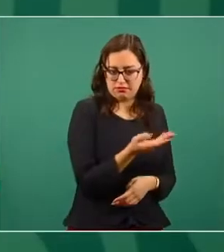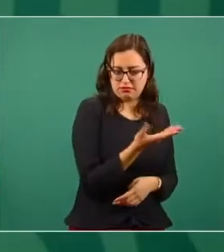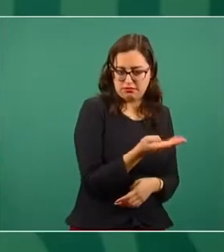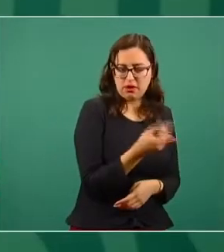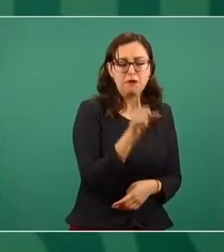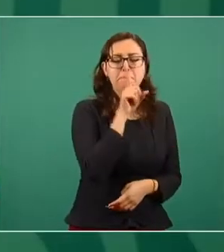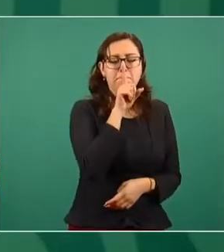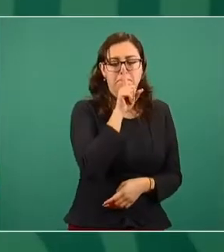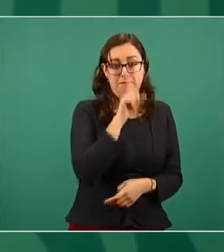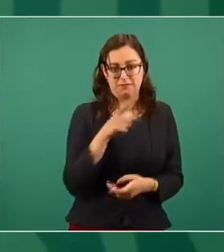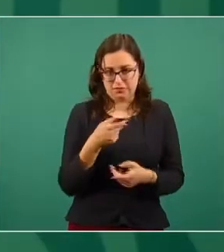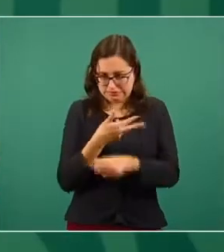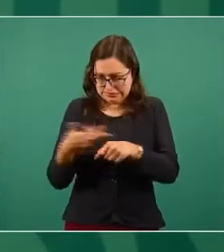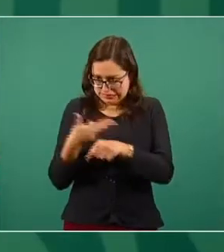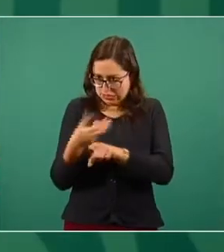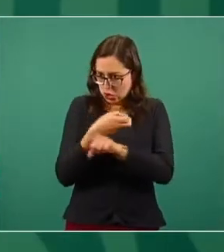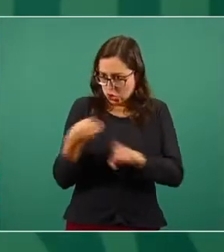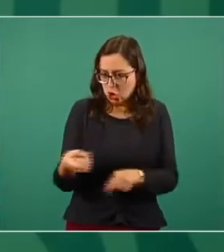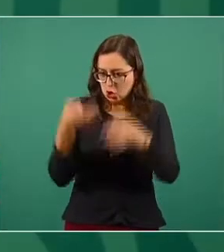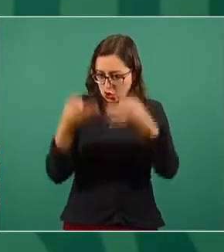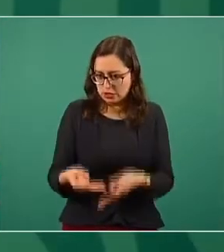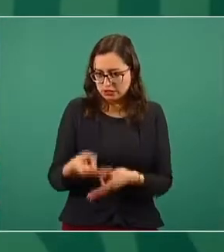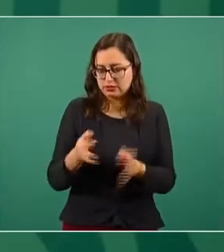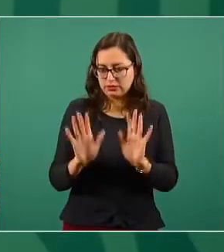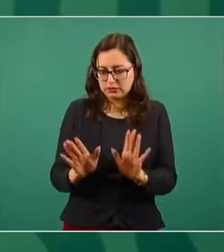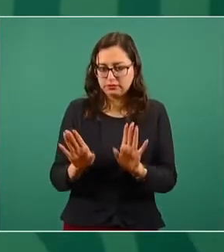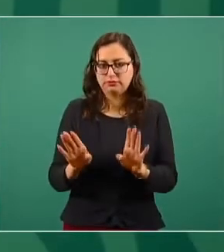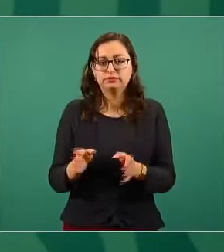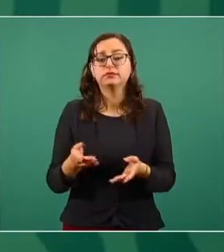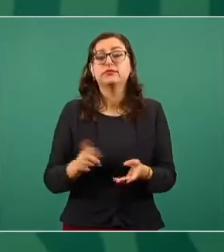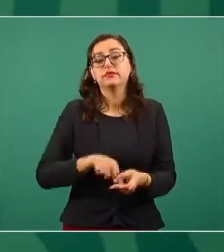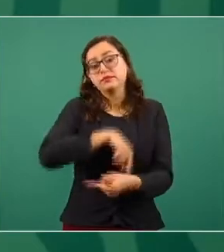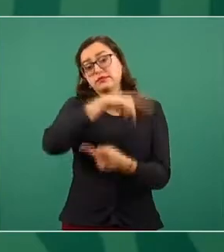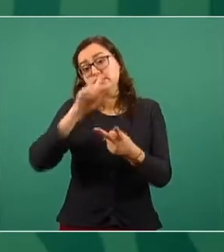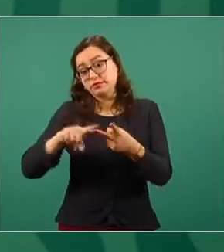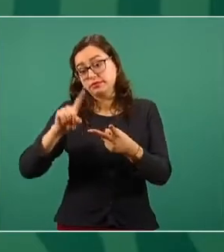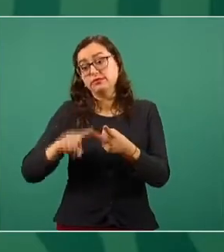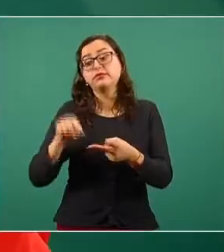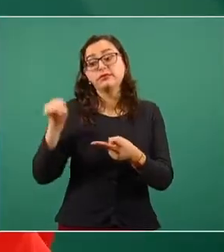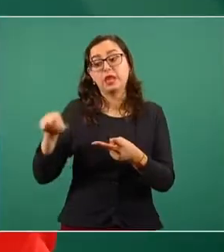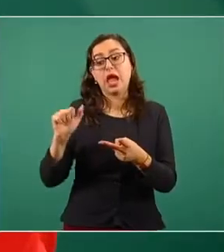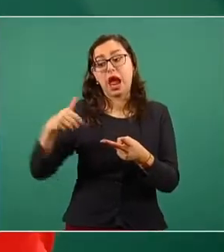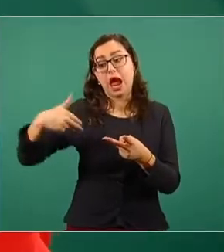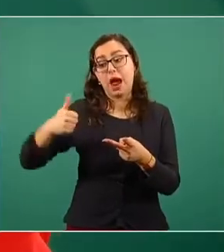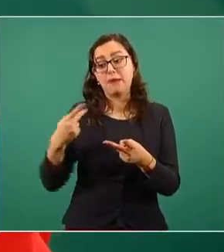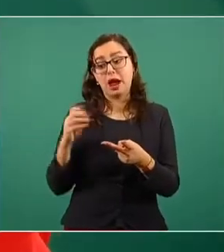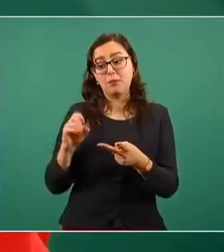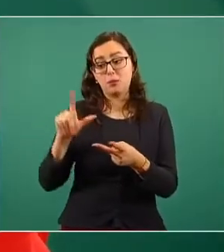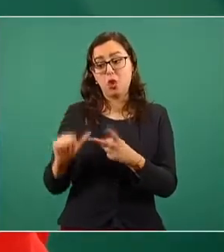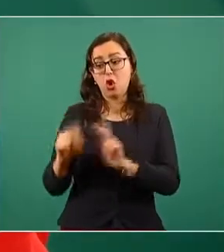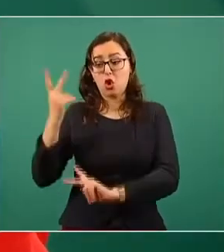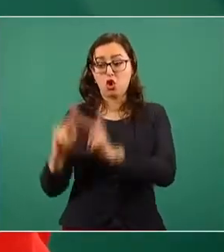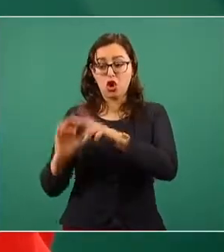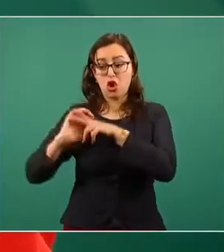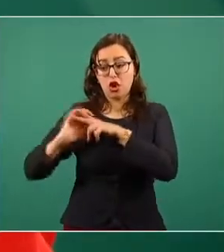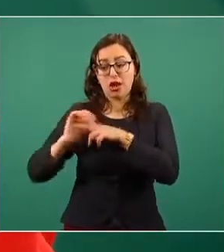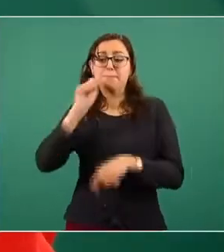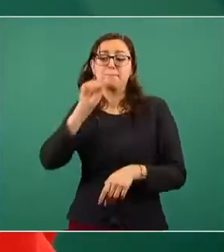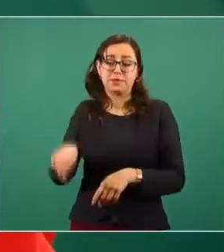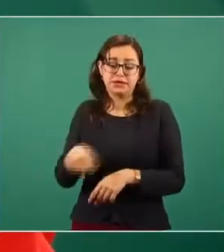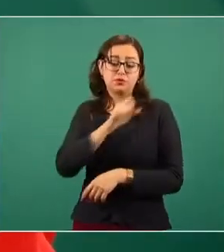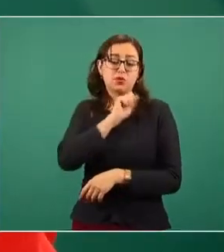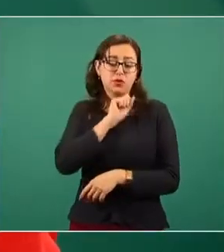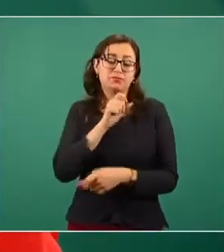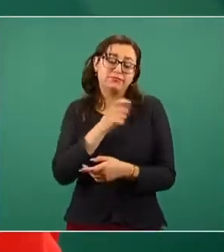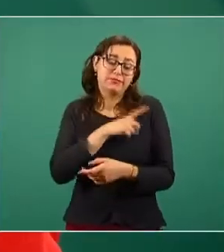en un futuro, no sé si próximo o a mediano plazo, pudiéramos también poner sobre la mesa la regulación de estas